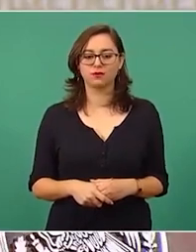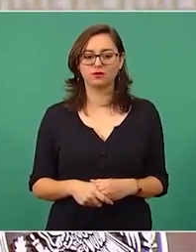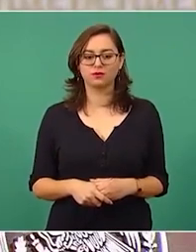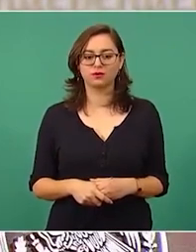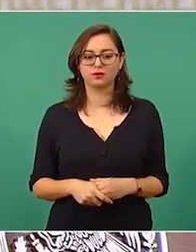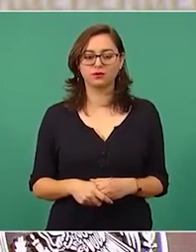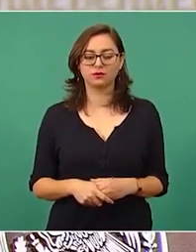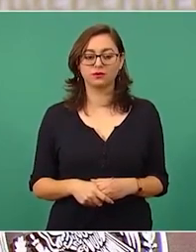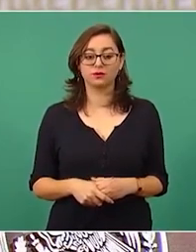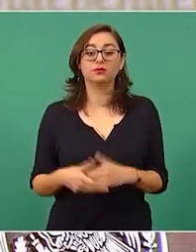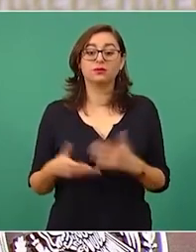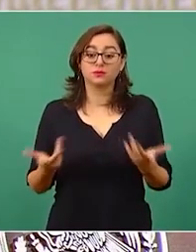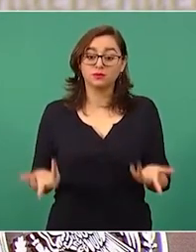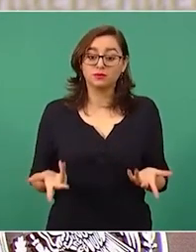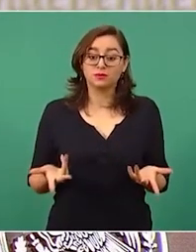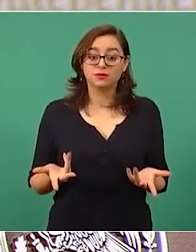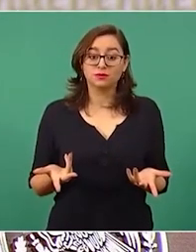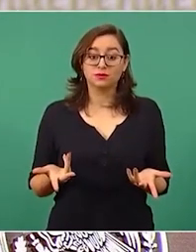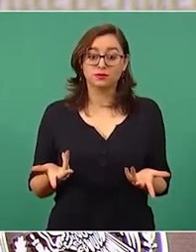y que